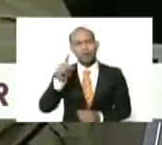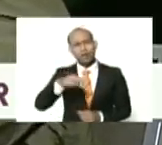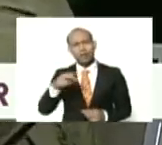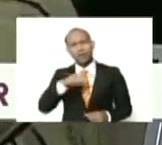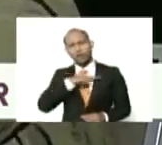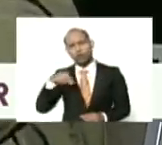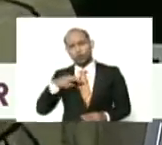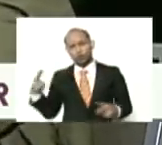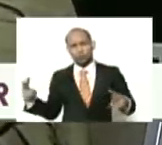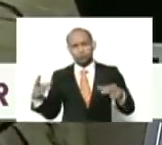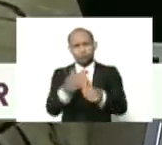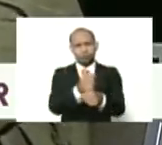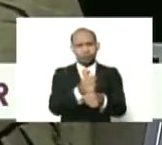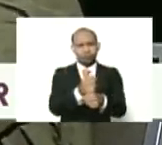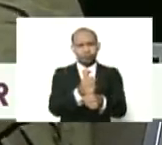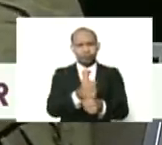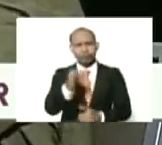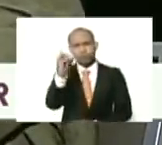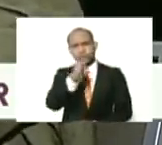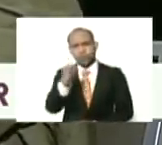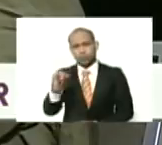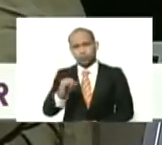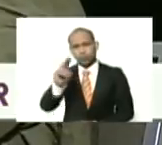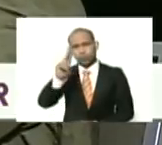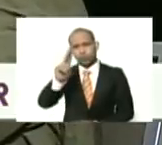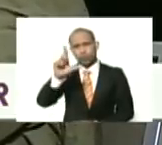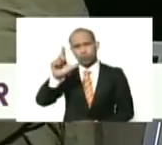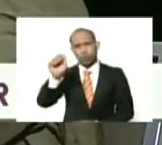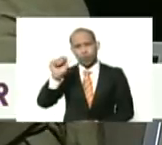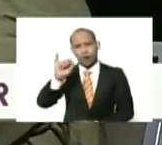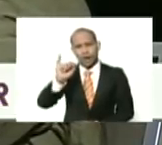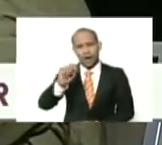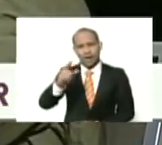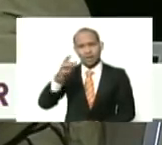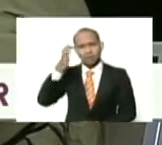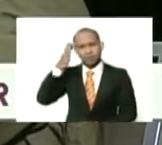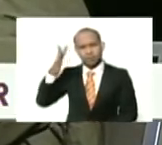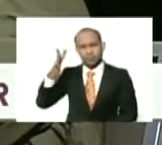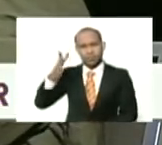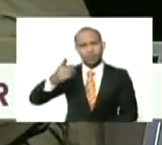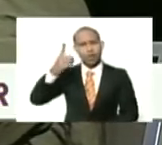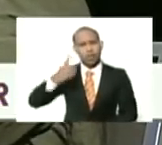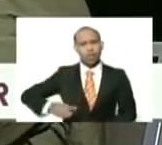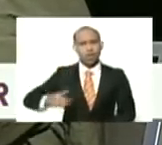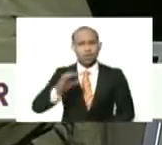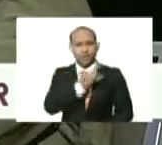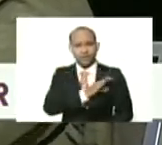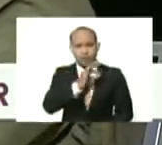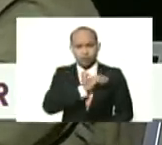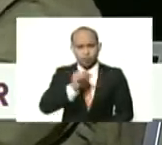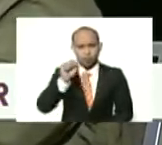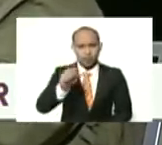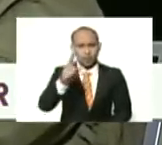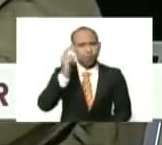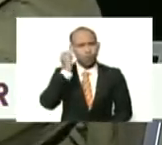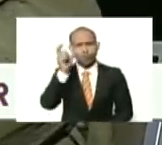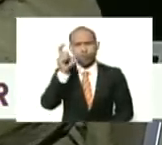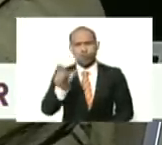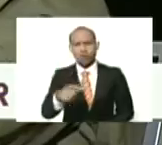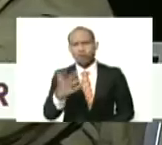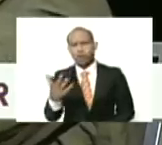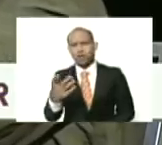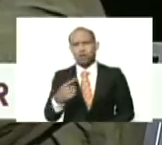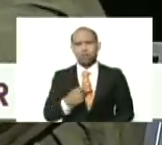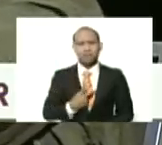nosotras, en Zulaya Aguirre, la conciencia, del deber social, de una mujer, que aún, en el